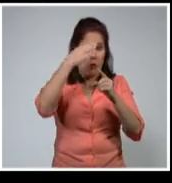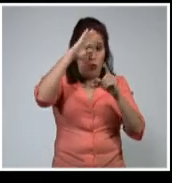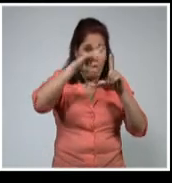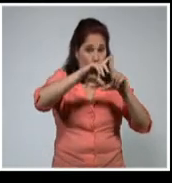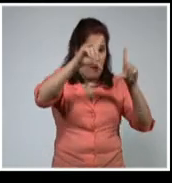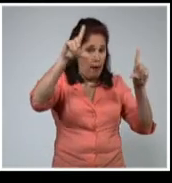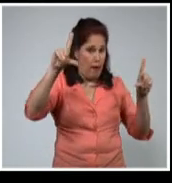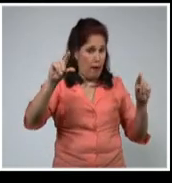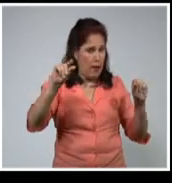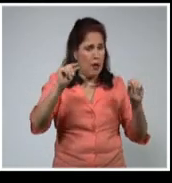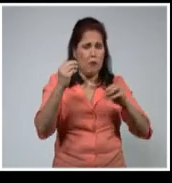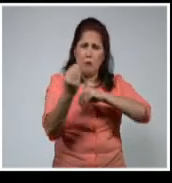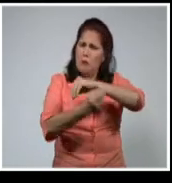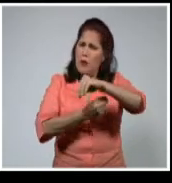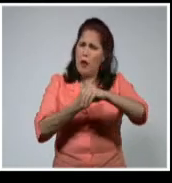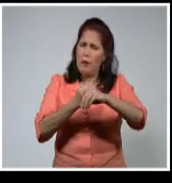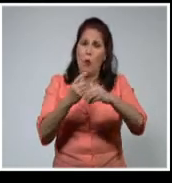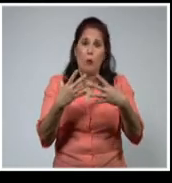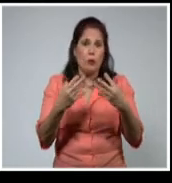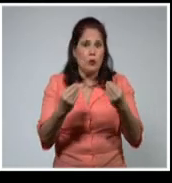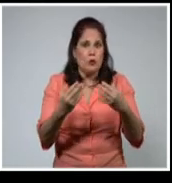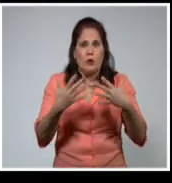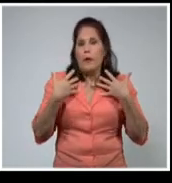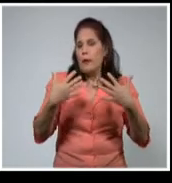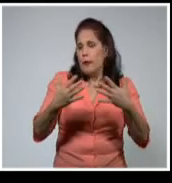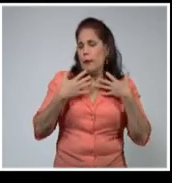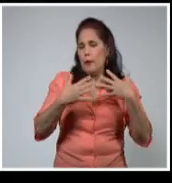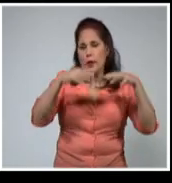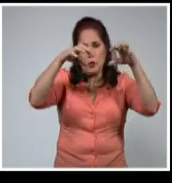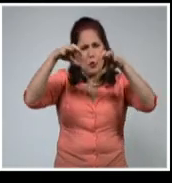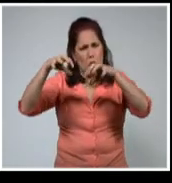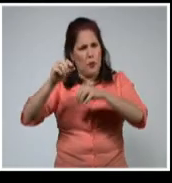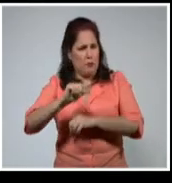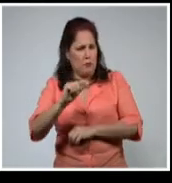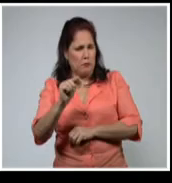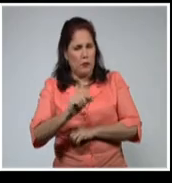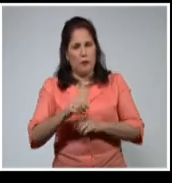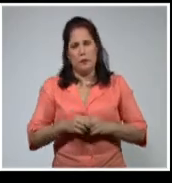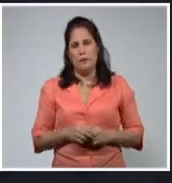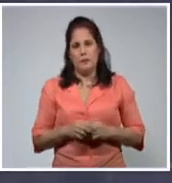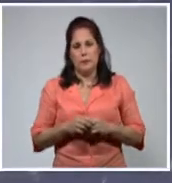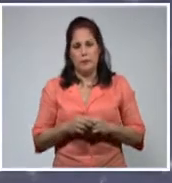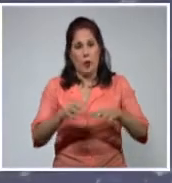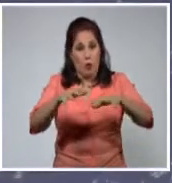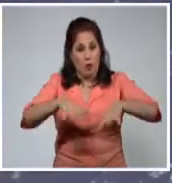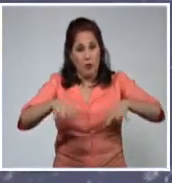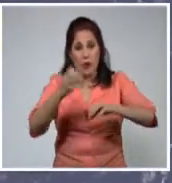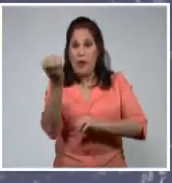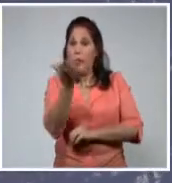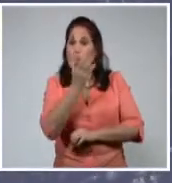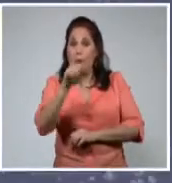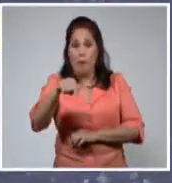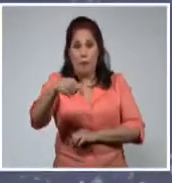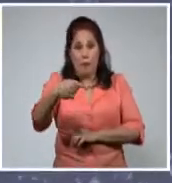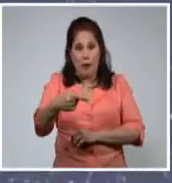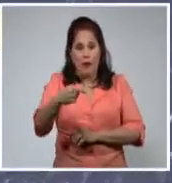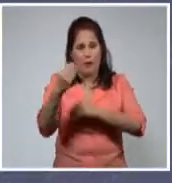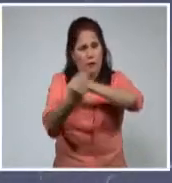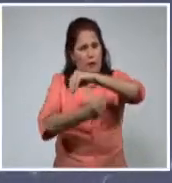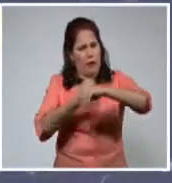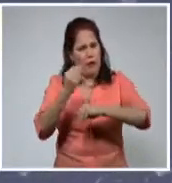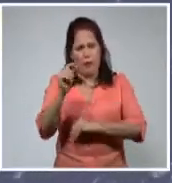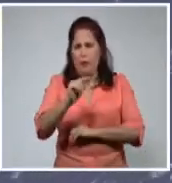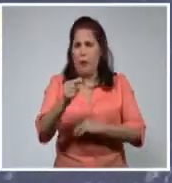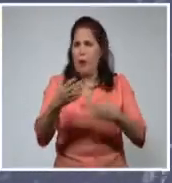muy poca variación, mucho calor y baja probabilidad de lluvias. Así que, mis amigos, estas serán las condiciones del tiempo que tendremos para mañana. Continuaremos con poco cambio, calor